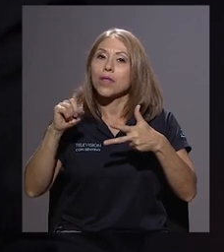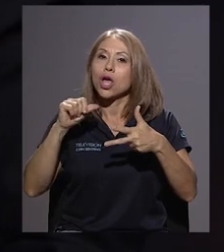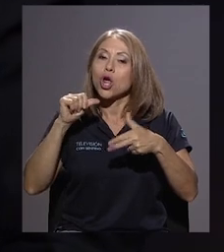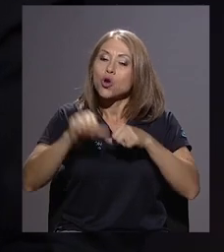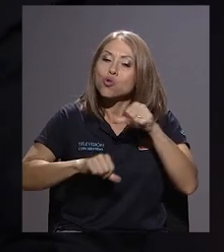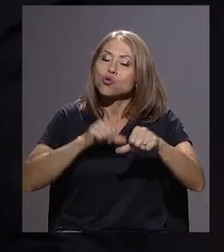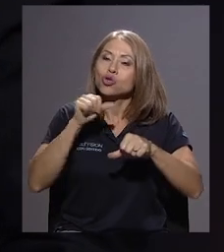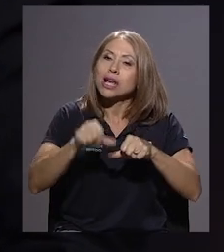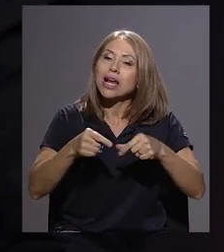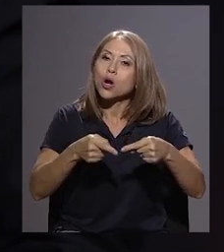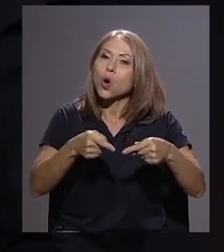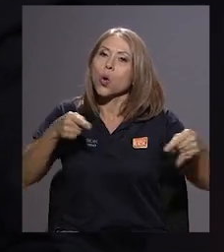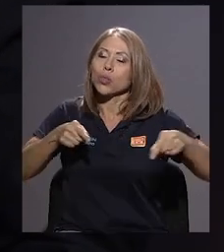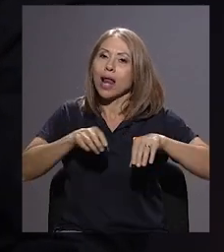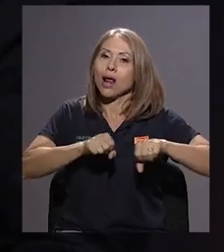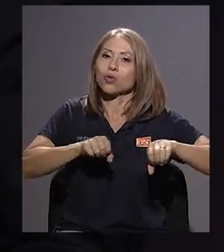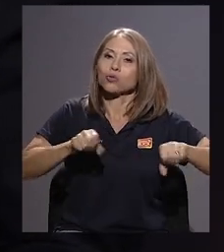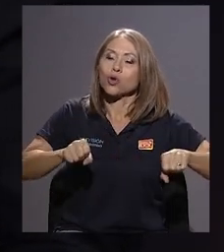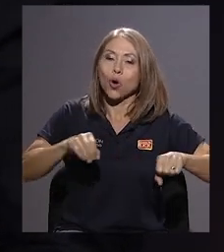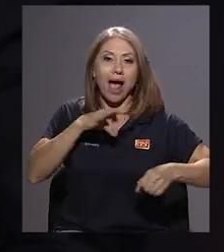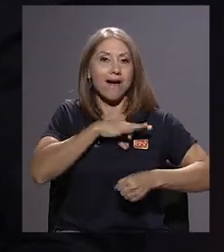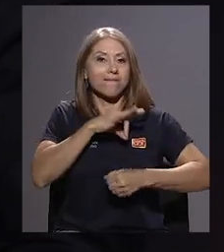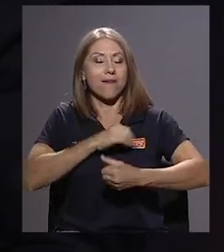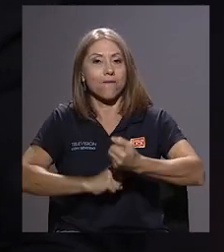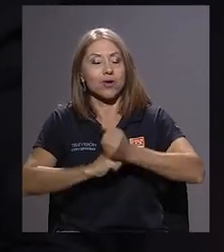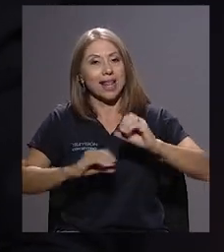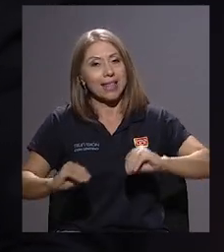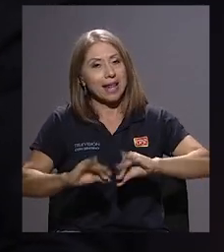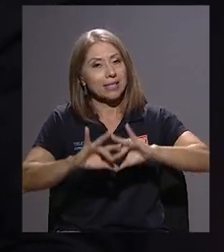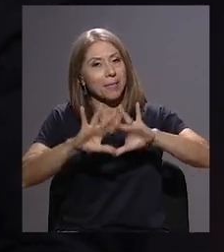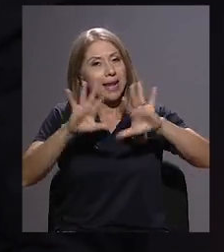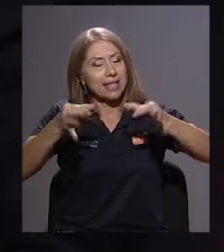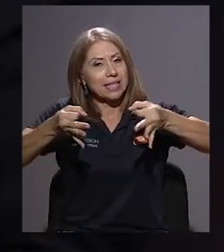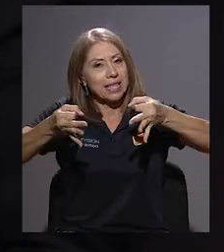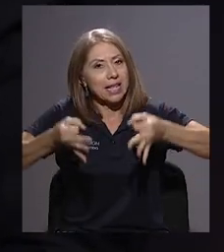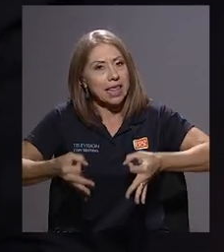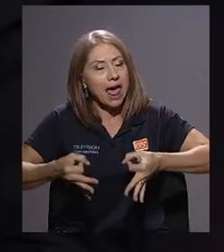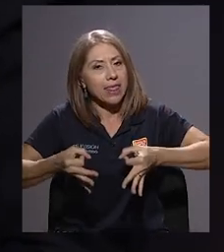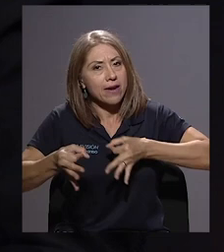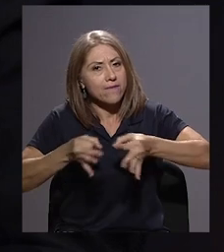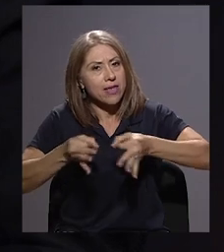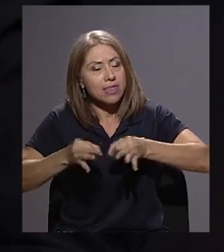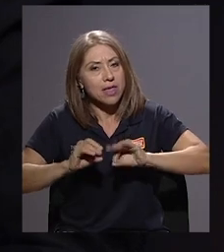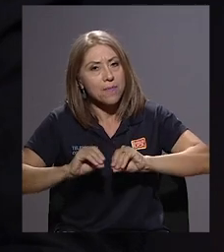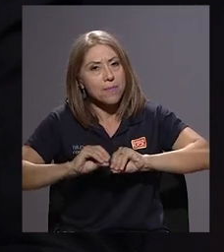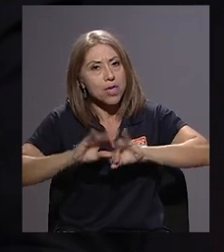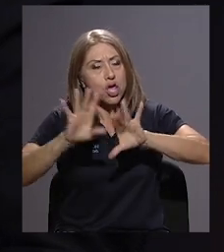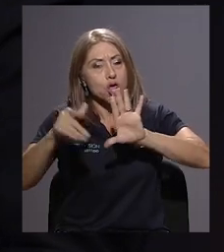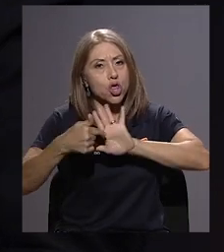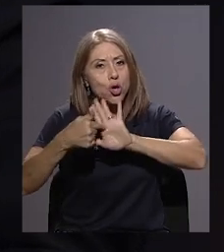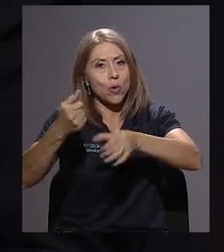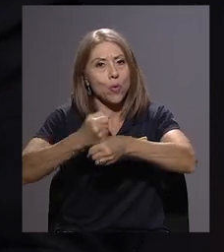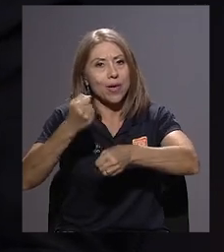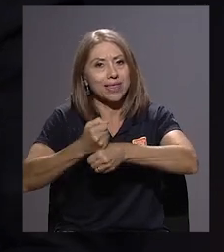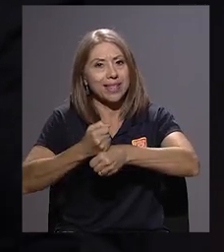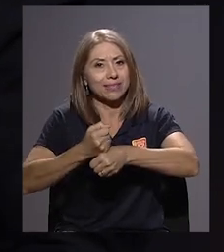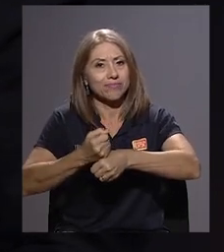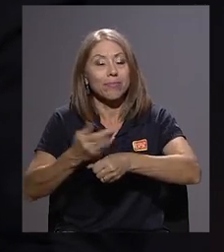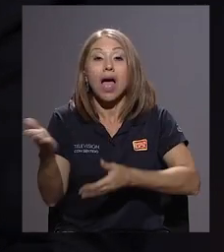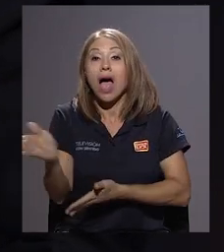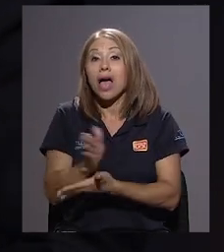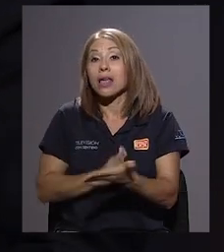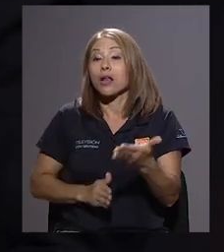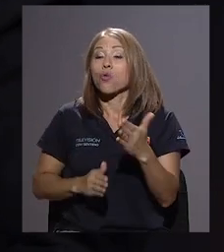contra la corrupción o a favor de la transparencia, de la integridad, de la aparición ciudadana, de la rendición de cuentas. Hay medidas que llamamos que son legislativas,